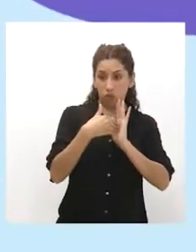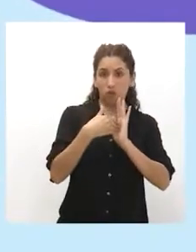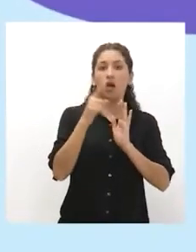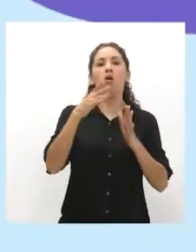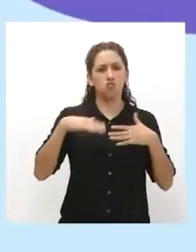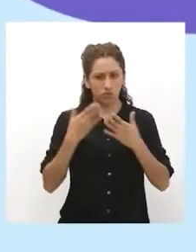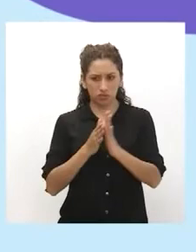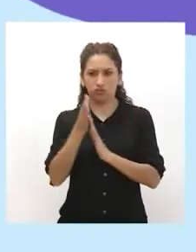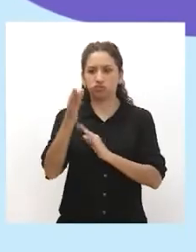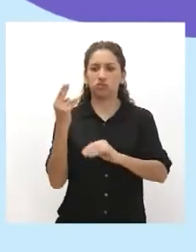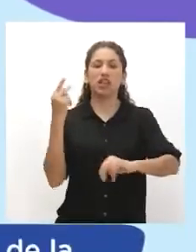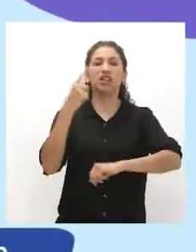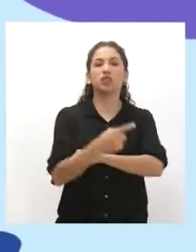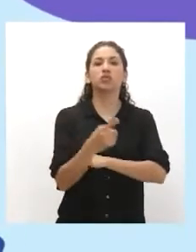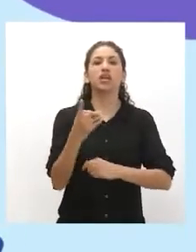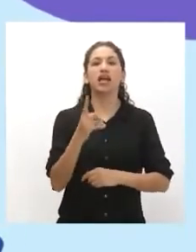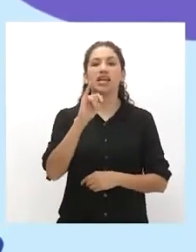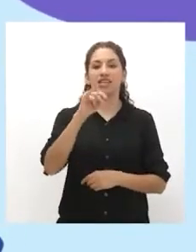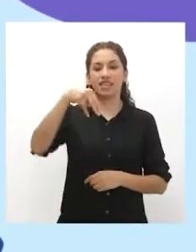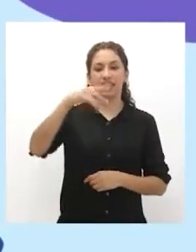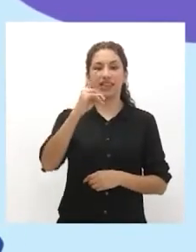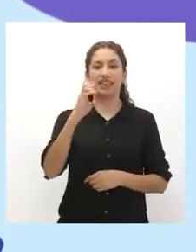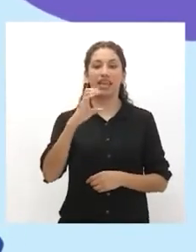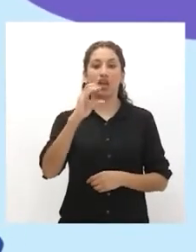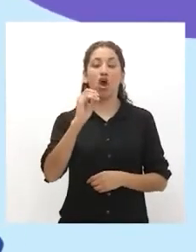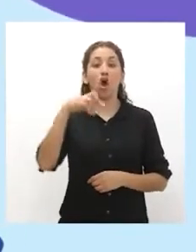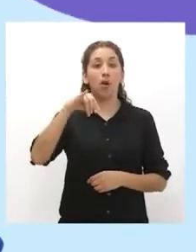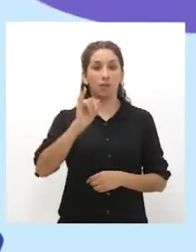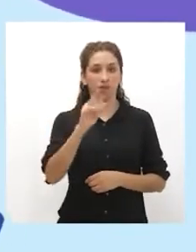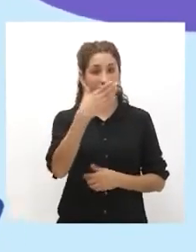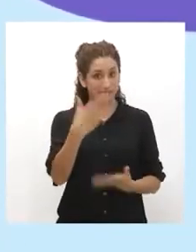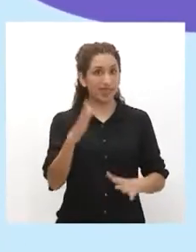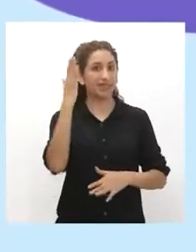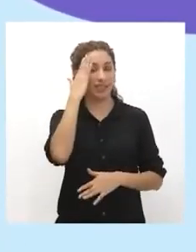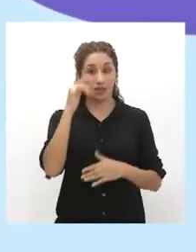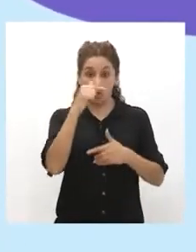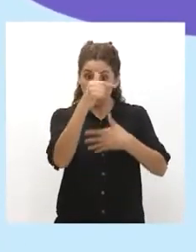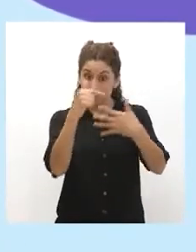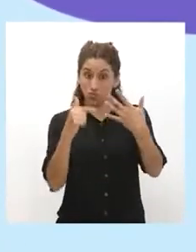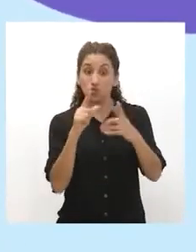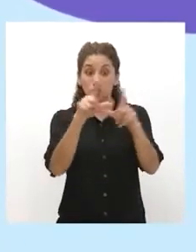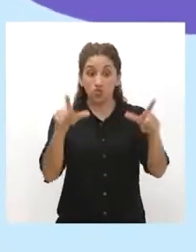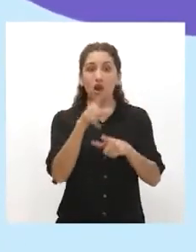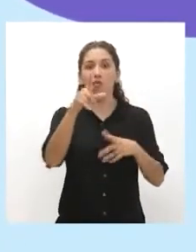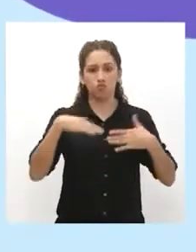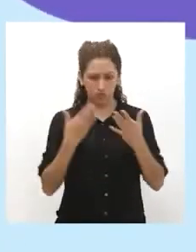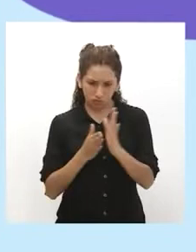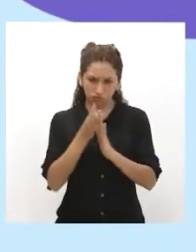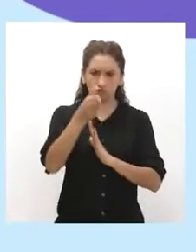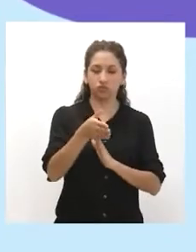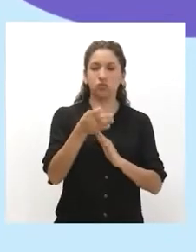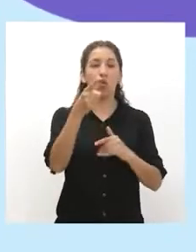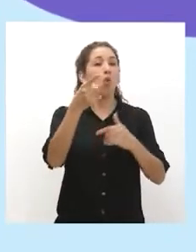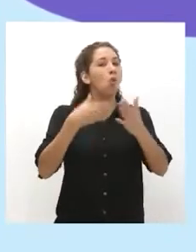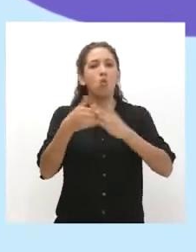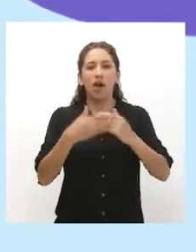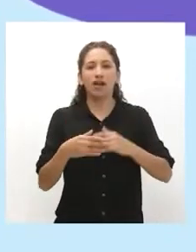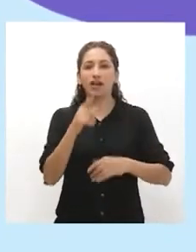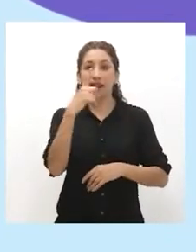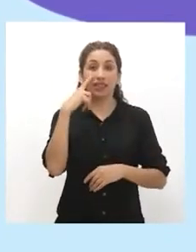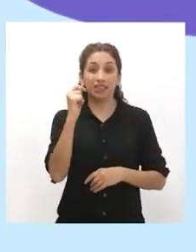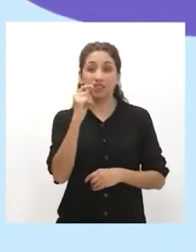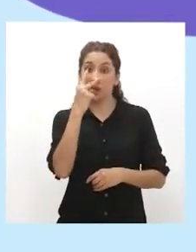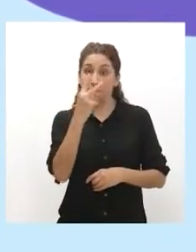puedes poner tu denuncia en el INDECOPI. Ya lo sabes, todos estos son lugares donde puedes acudir si suceden estos casos